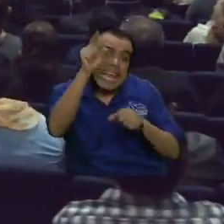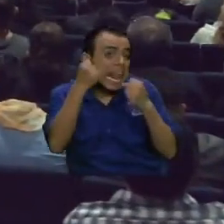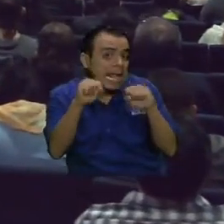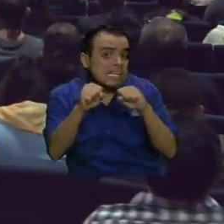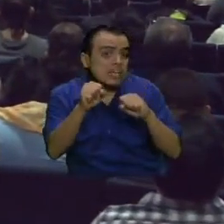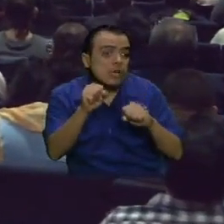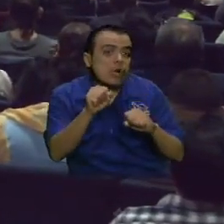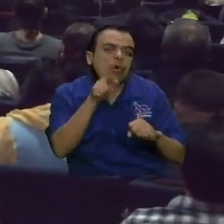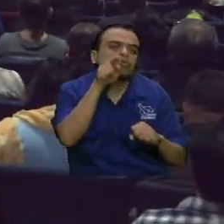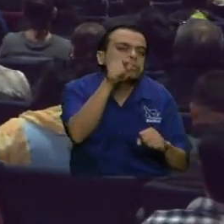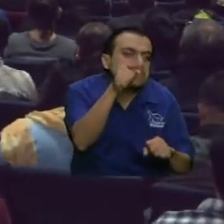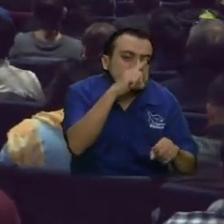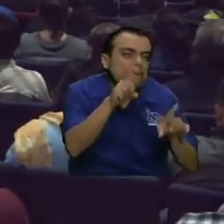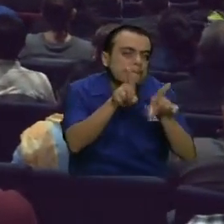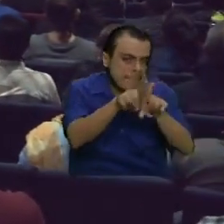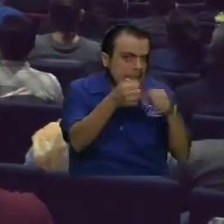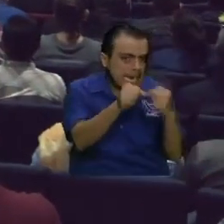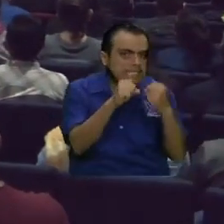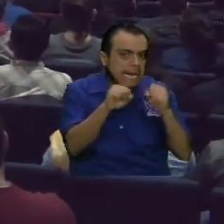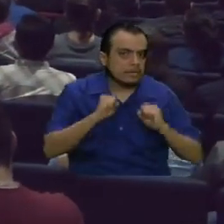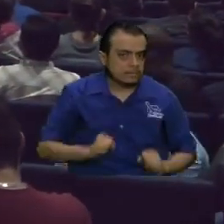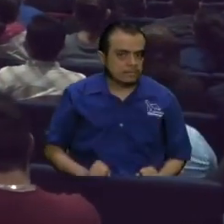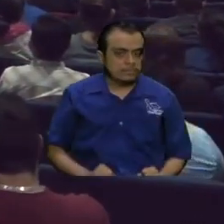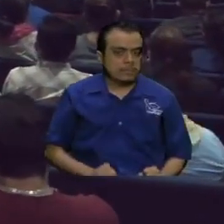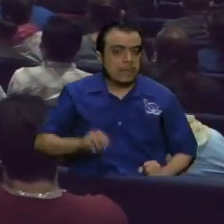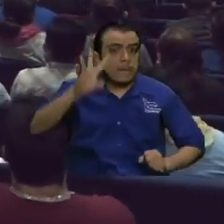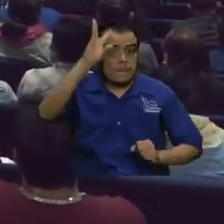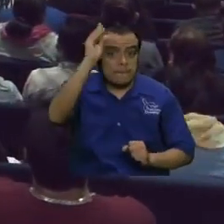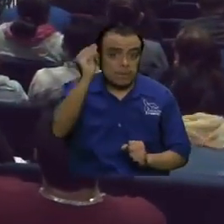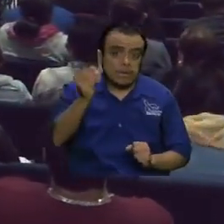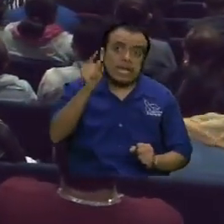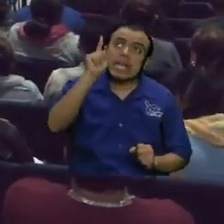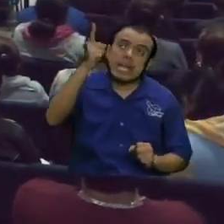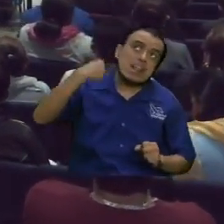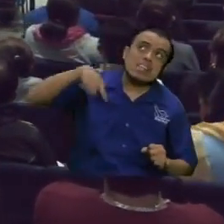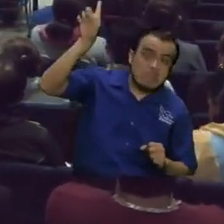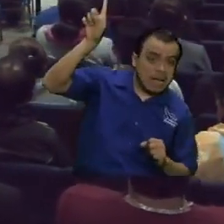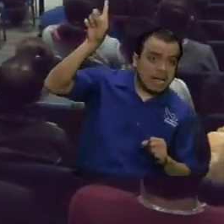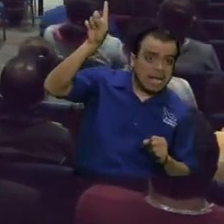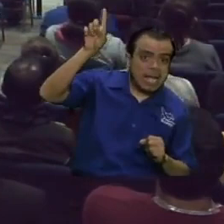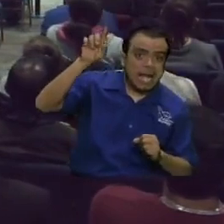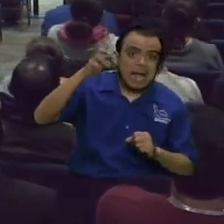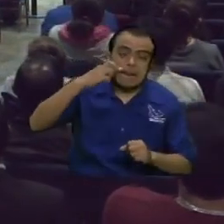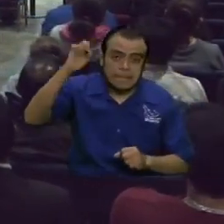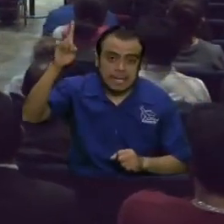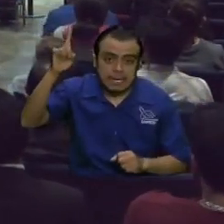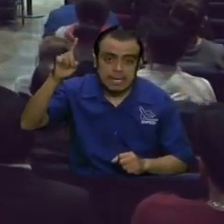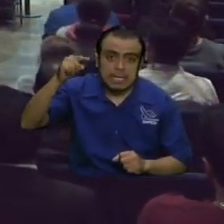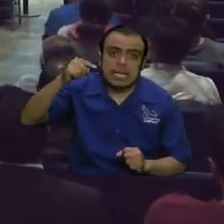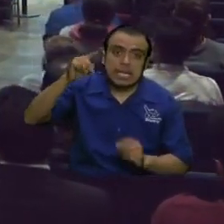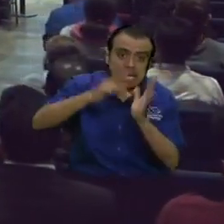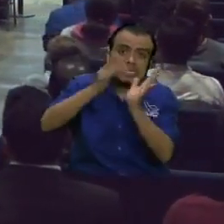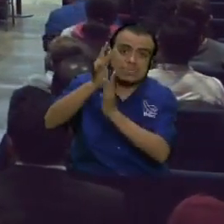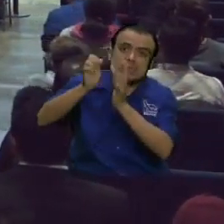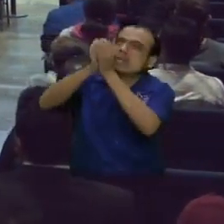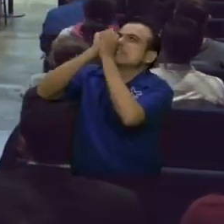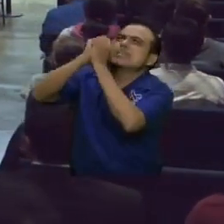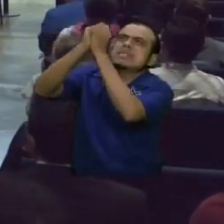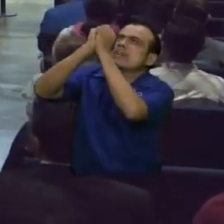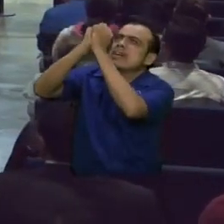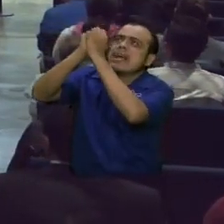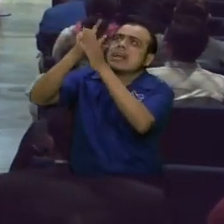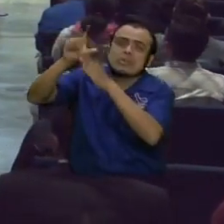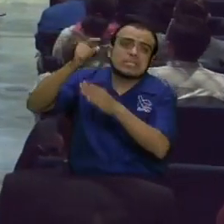vosotros también haréis. Porque yo voy al Padre. En otras palabras, yo voy a estar rogando que todo lo que yo hice,